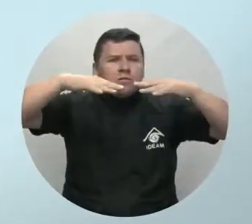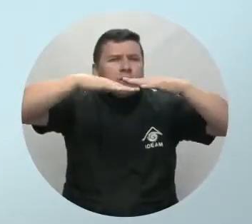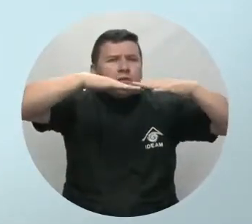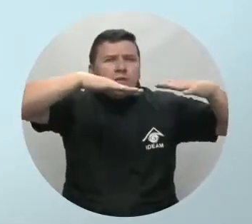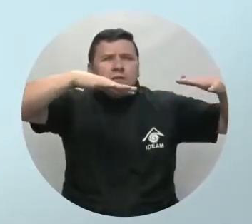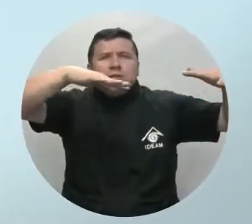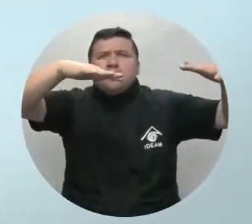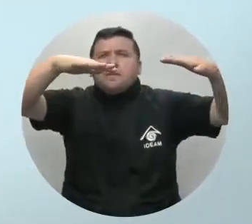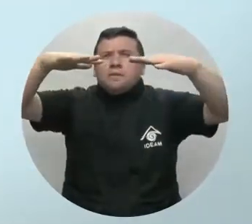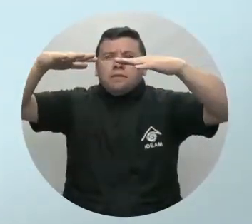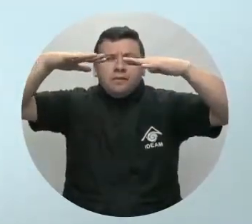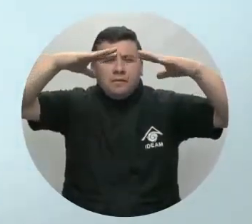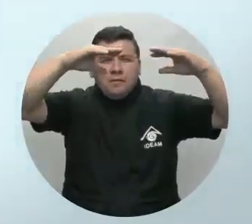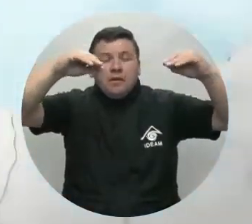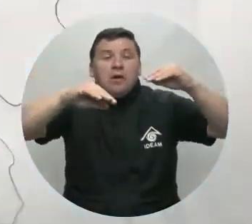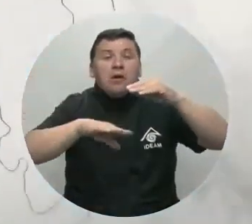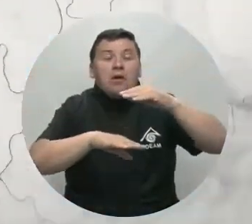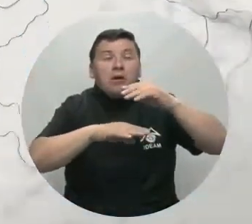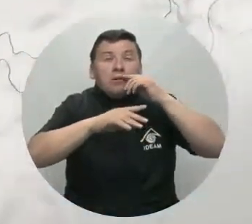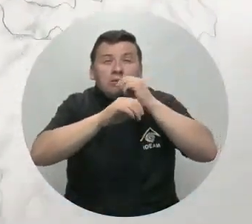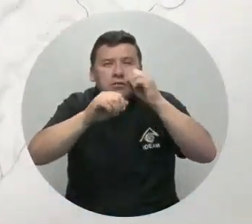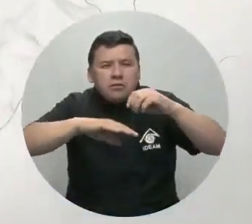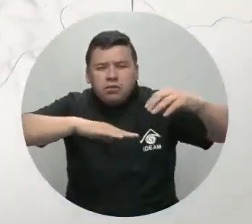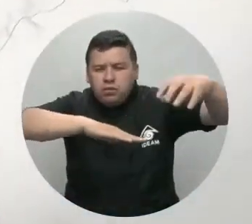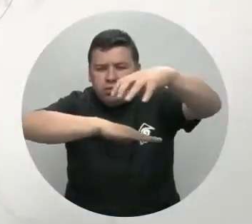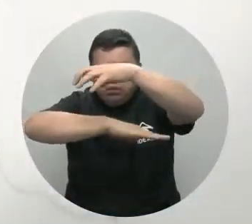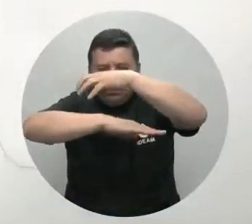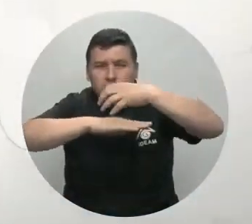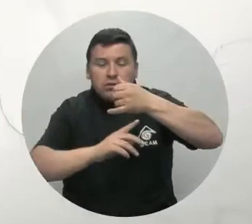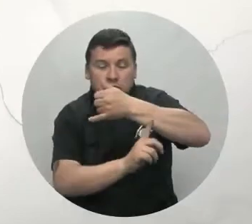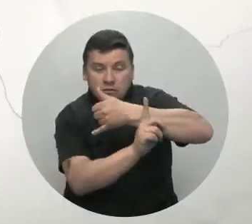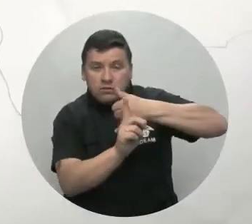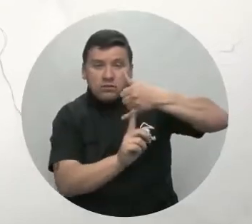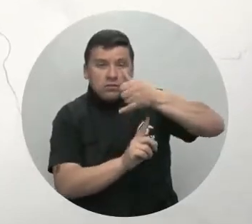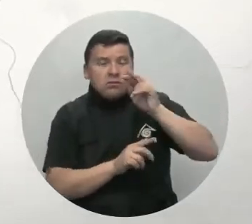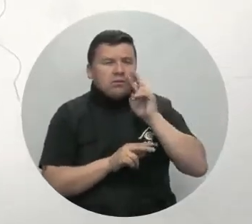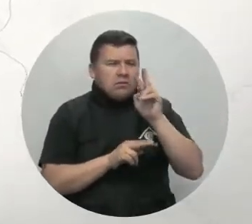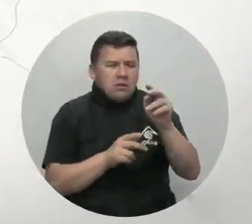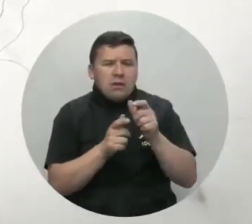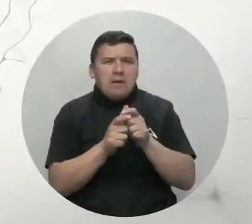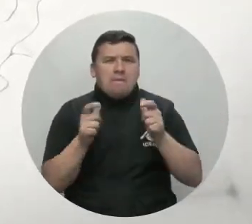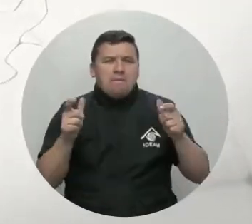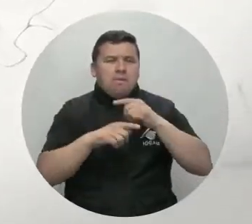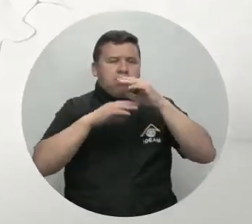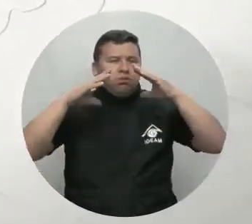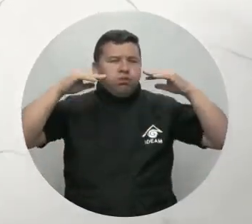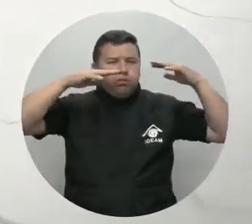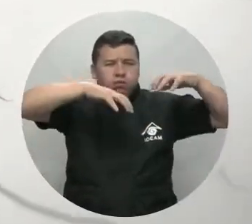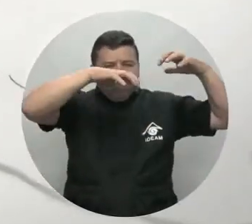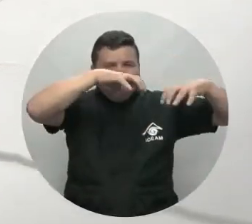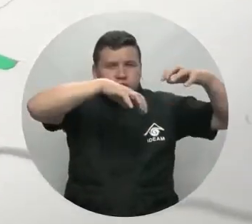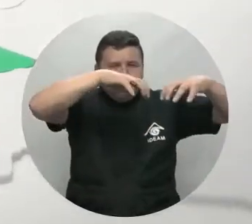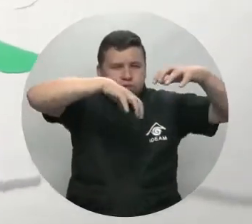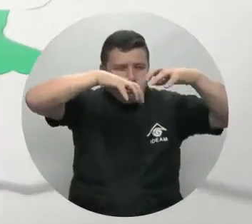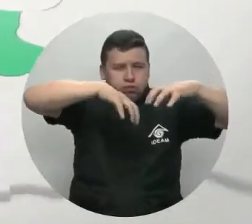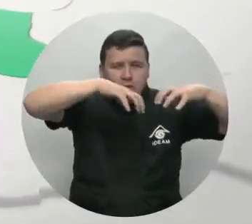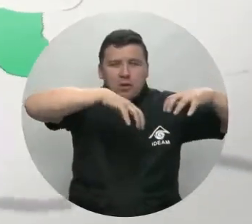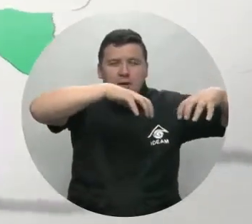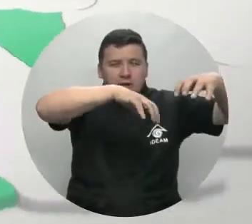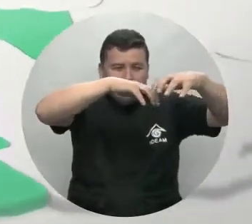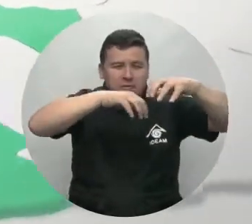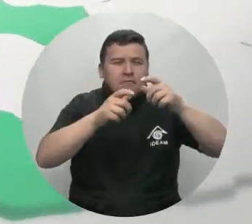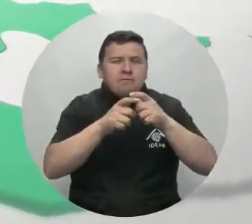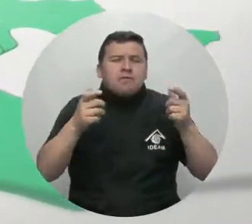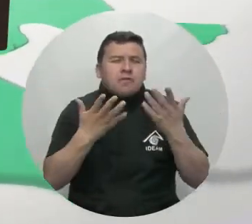nubosidad densa con lluvias a diferentes horas en los alrededores. Para el litoral del Pacífico se prevé mayor nubosidad con lluvias de variada